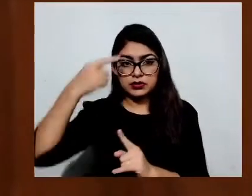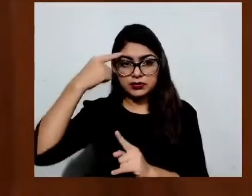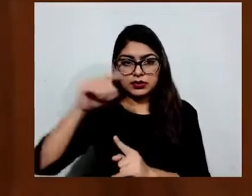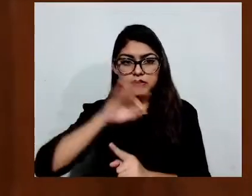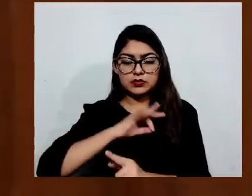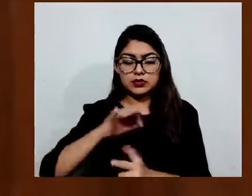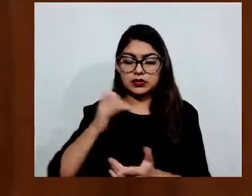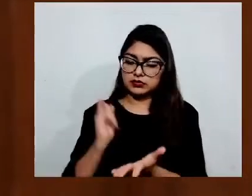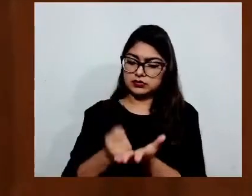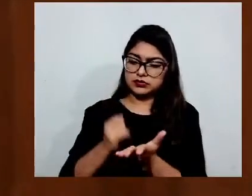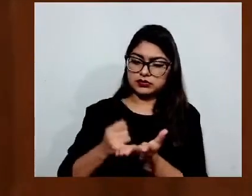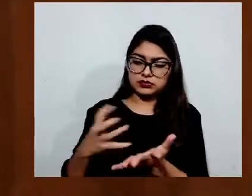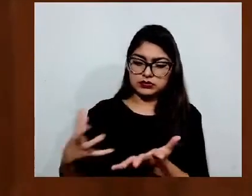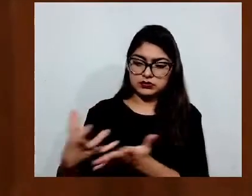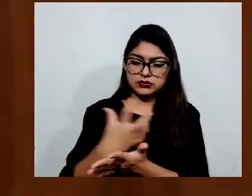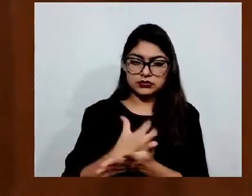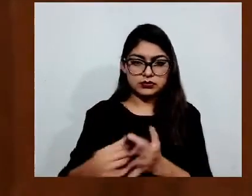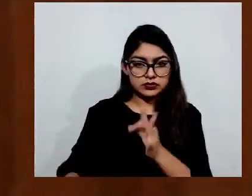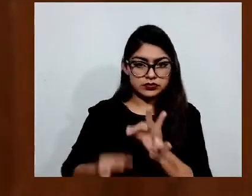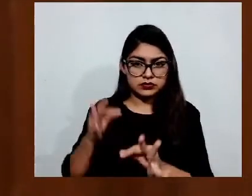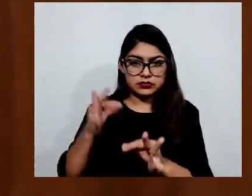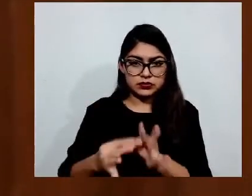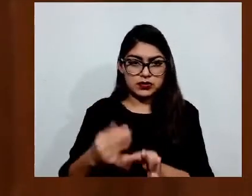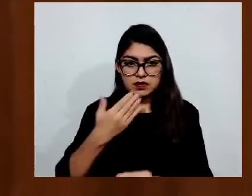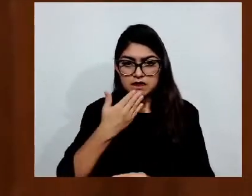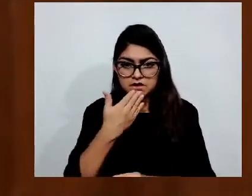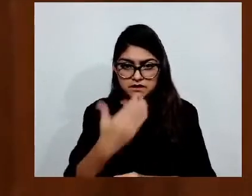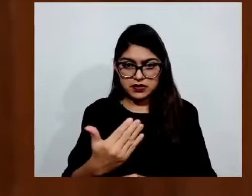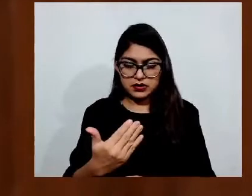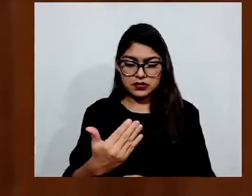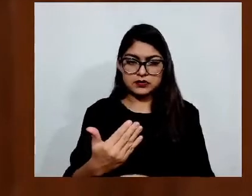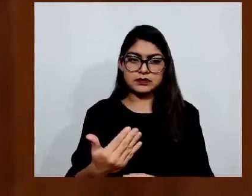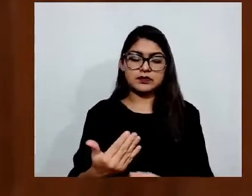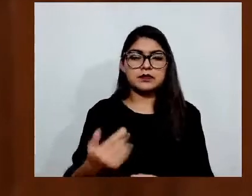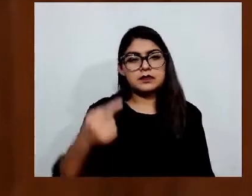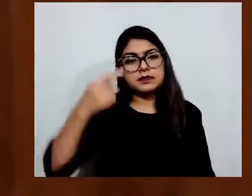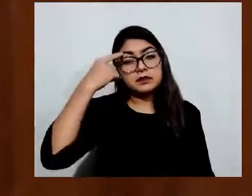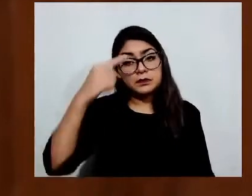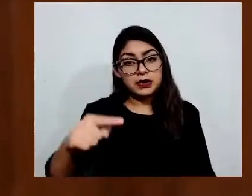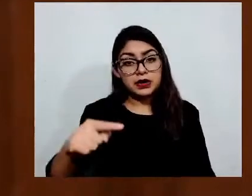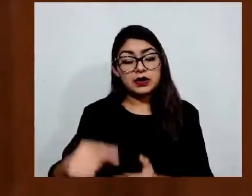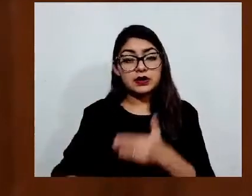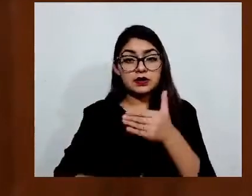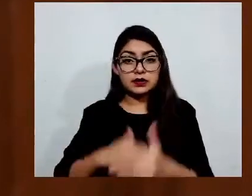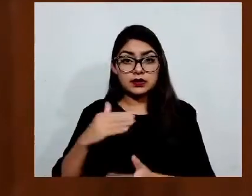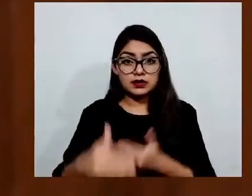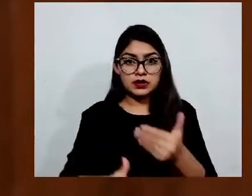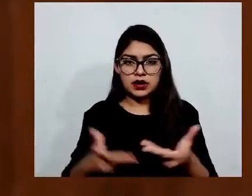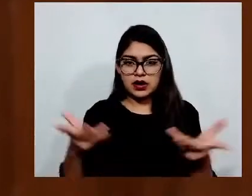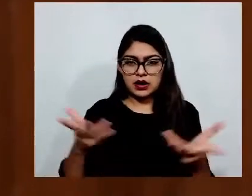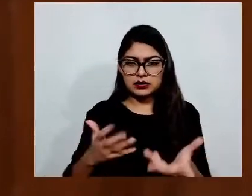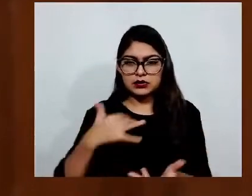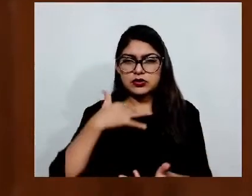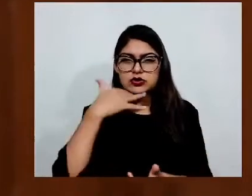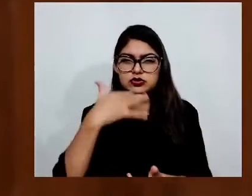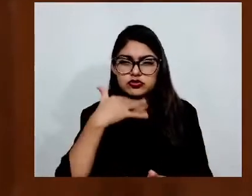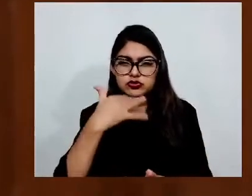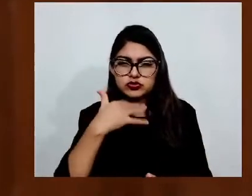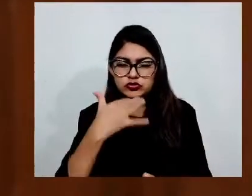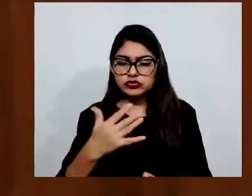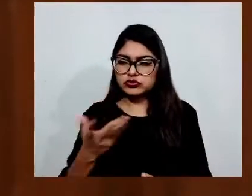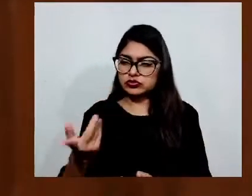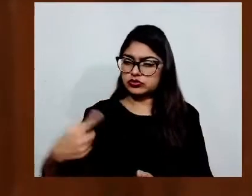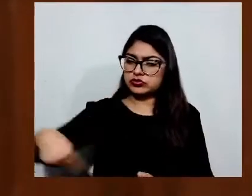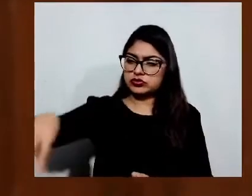eficiente para evitar una actuación caprichosa de las autoridades administrativas en el